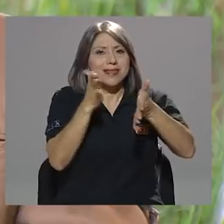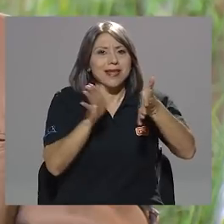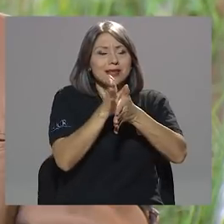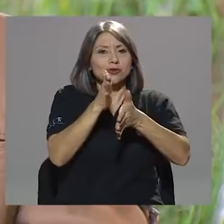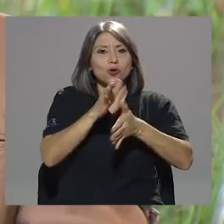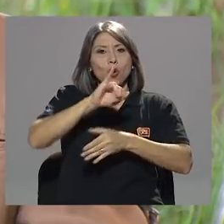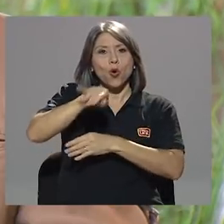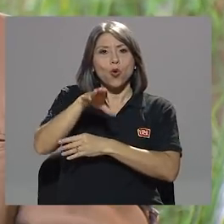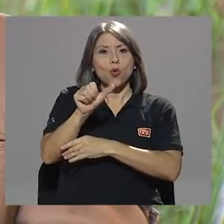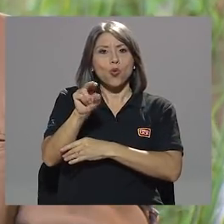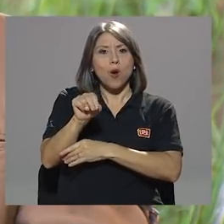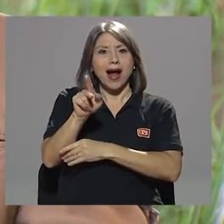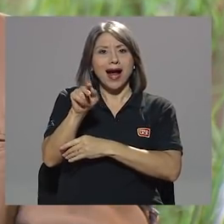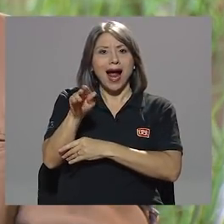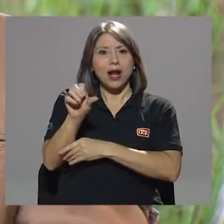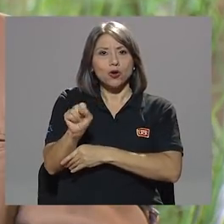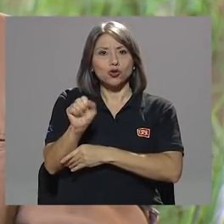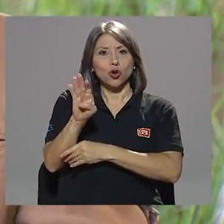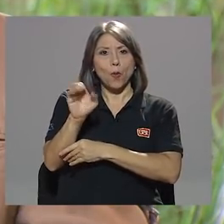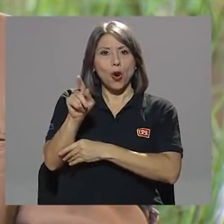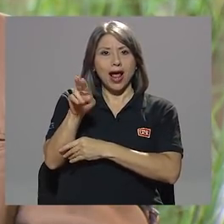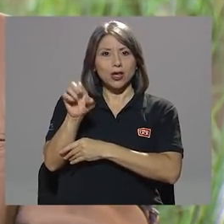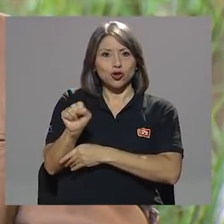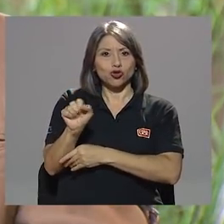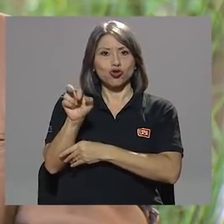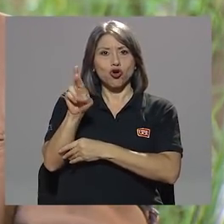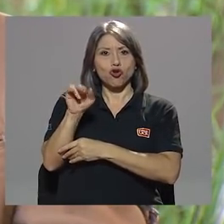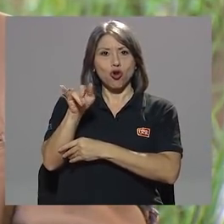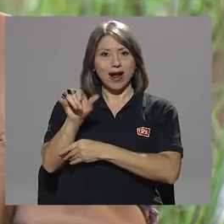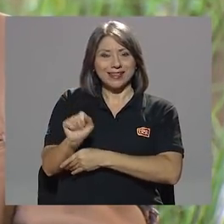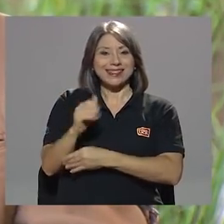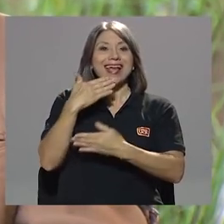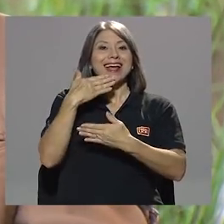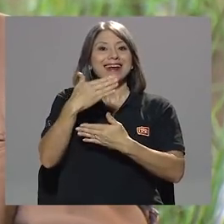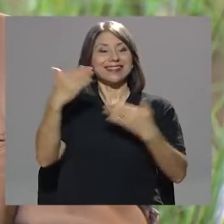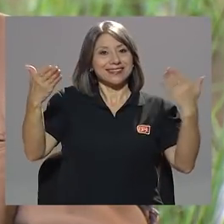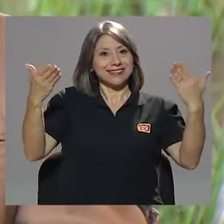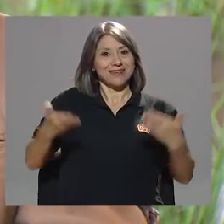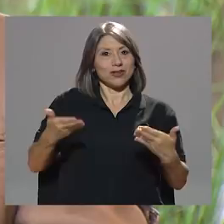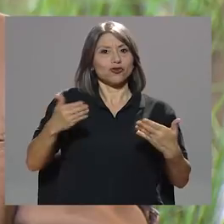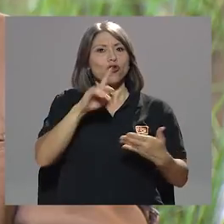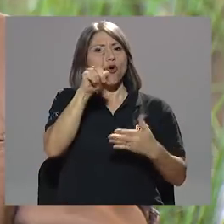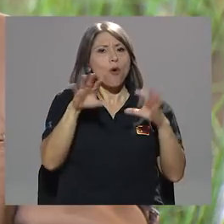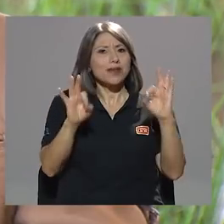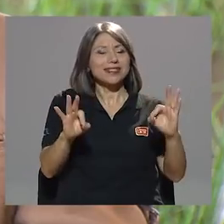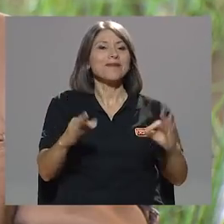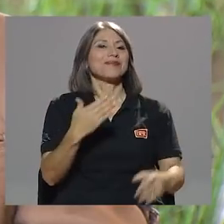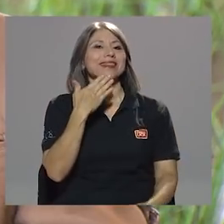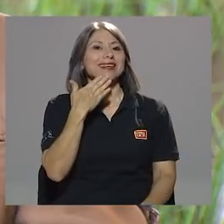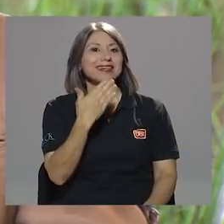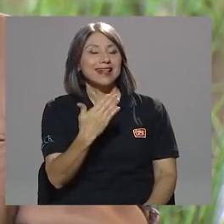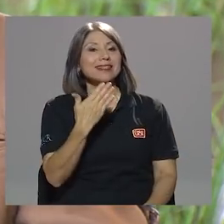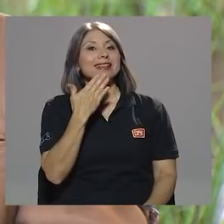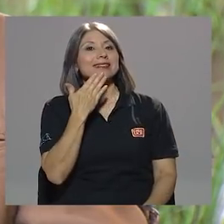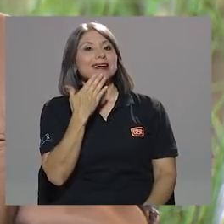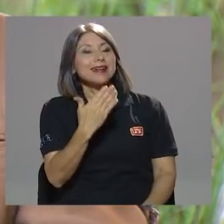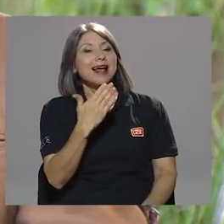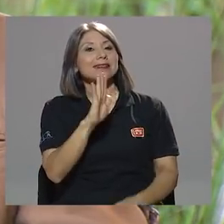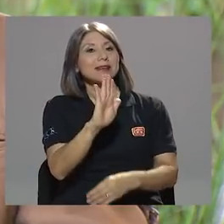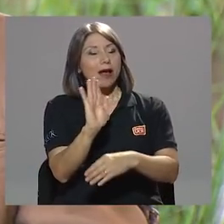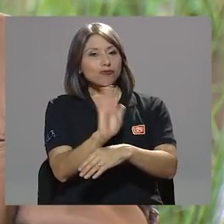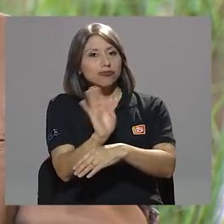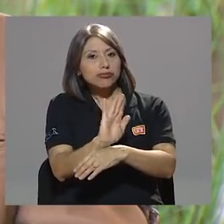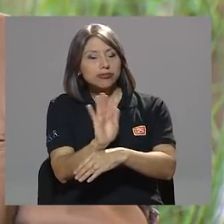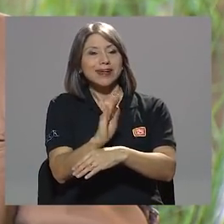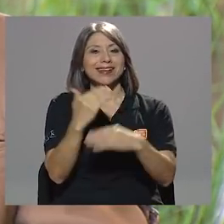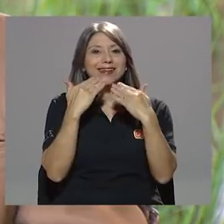Carlos Bolaños Rojas. Muchas gracias por recibirnos, Juan Carlos. ¿Cómo está? Muchísimas gracias, muchísimas gracias a su medio, gracias a los